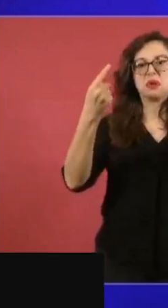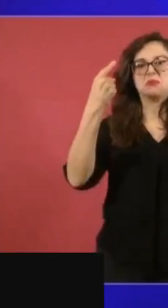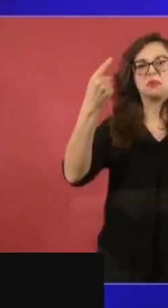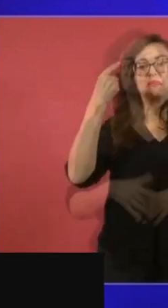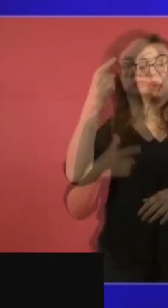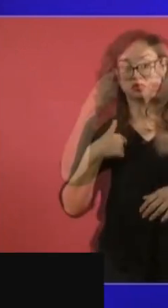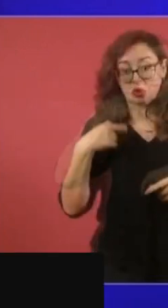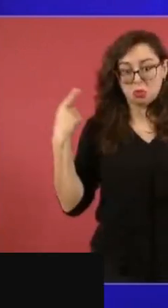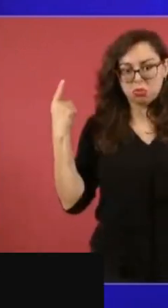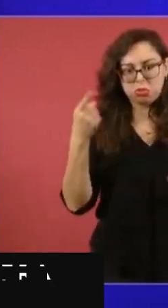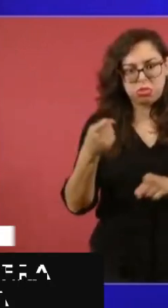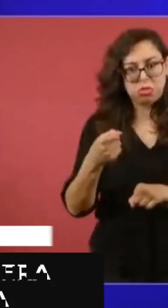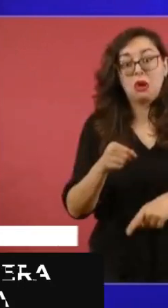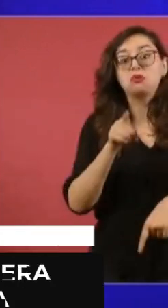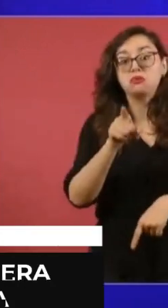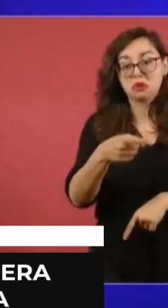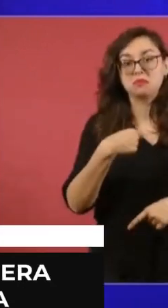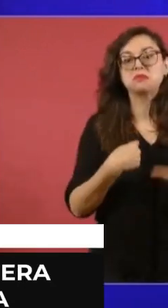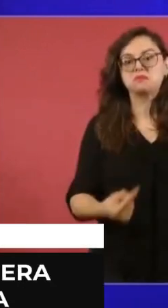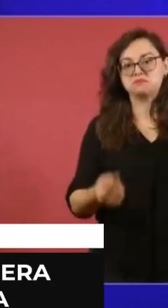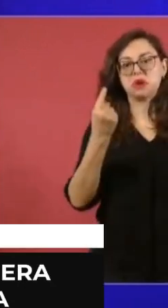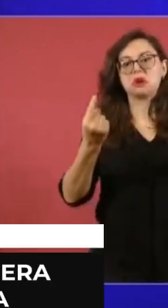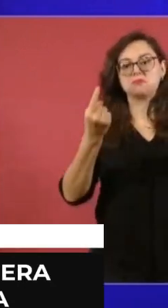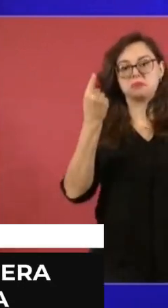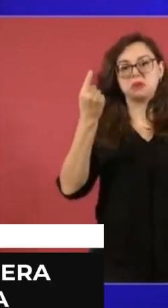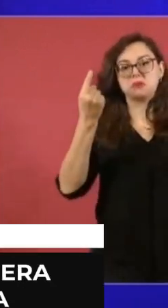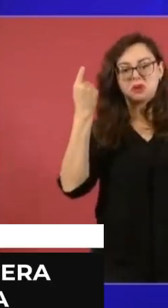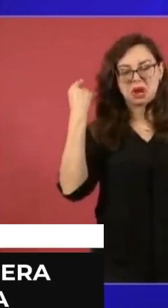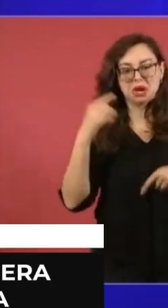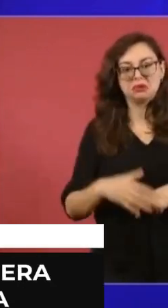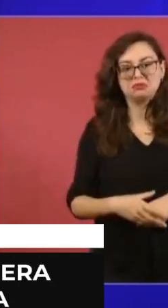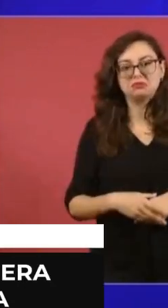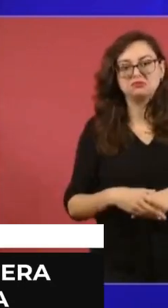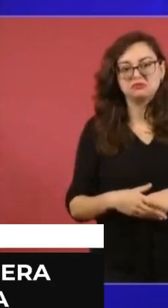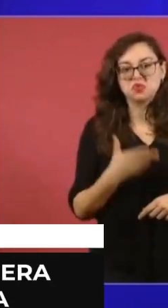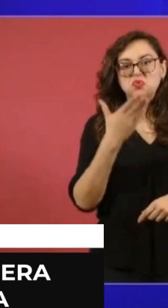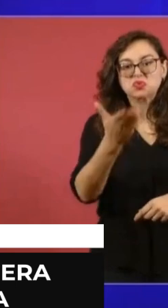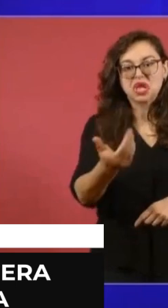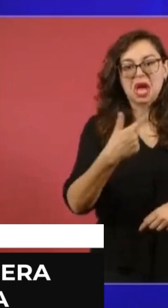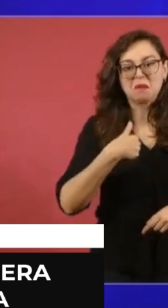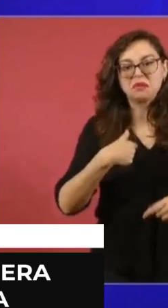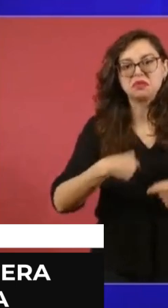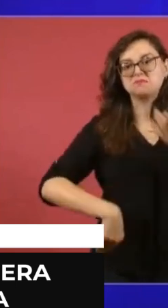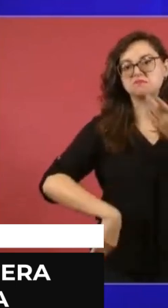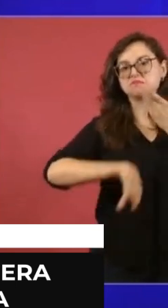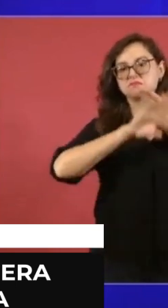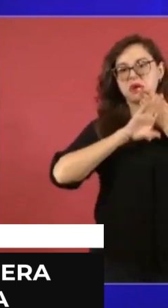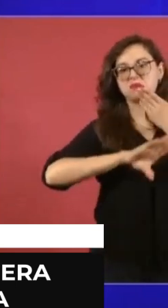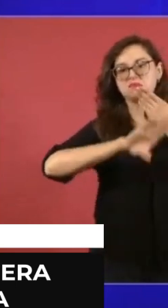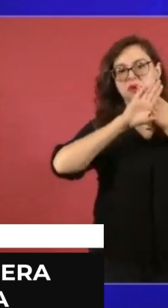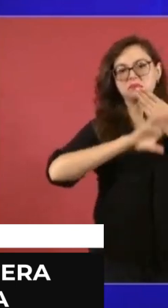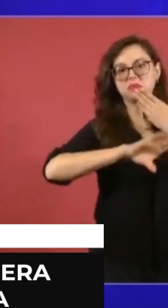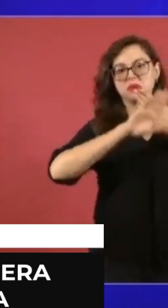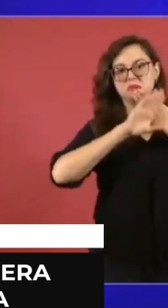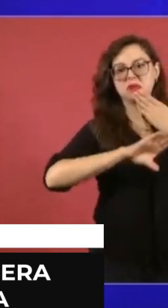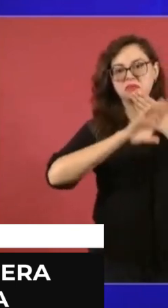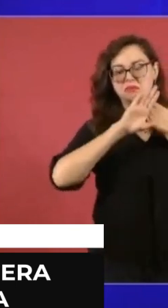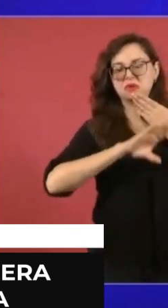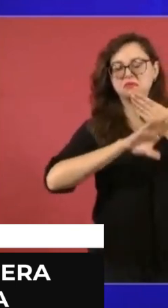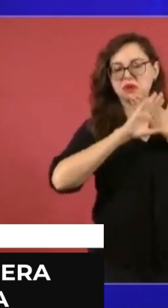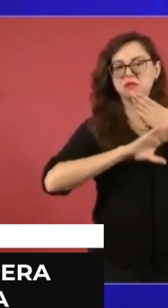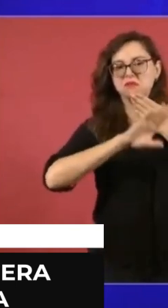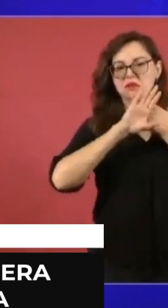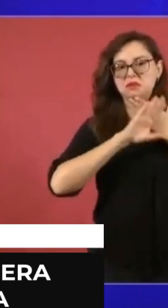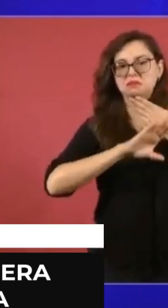nunca, nunca. A un amigo no se le persigue, como me persiguieron ustedes con amenazas de por medio,